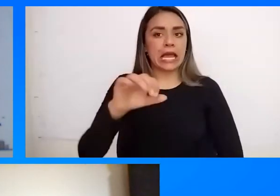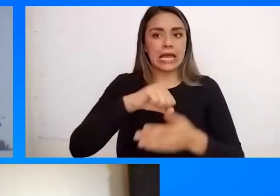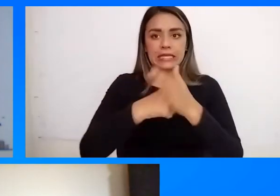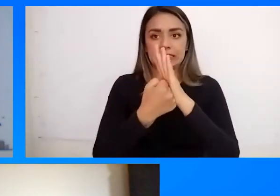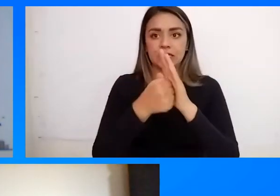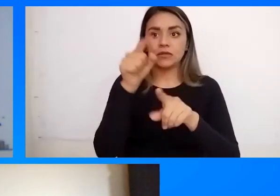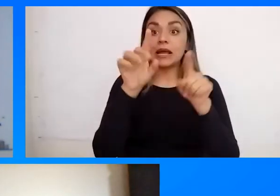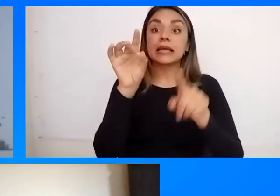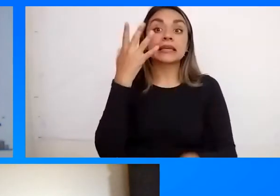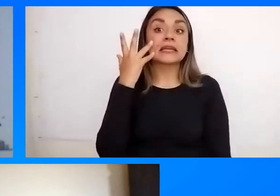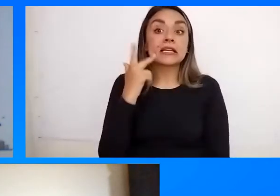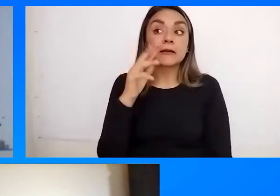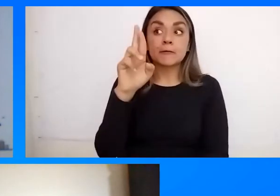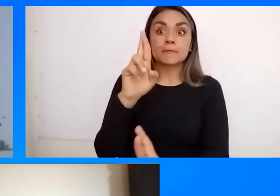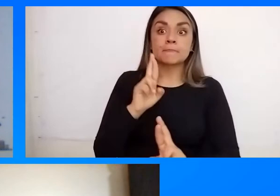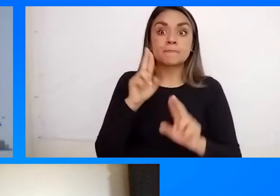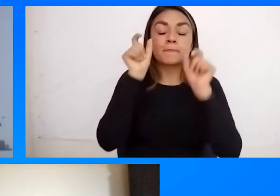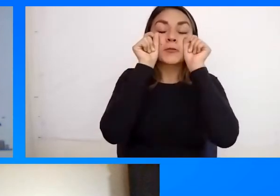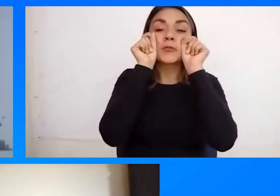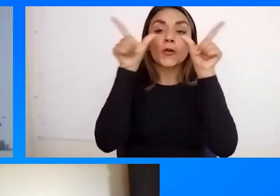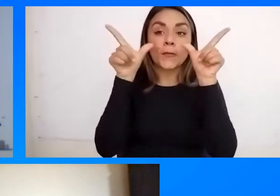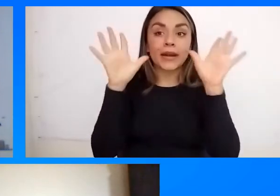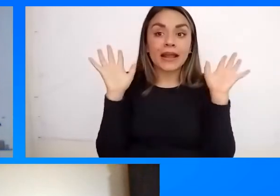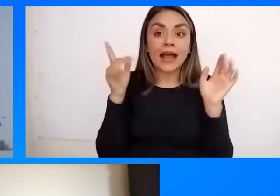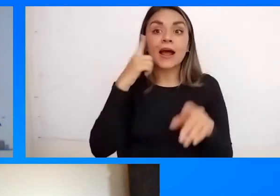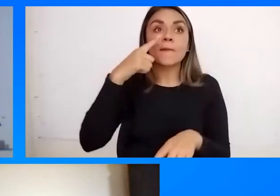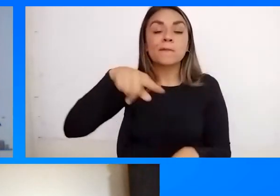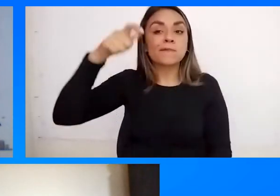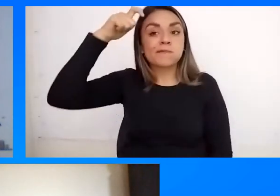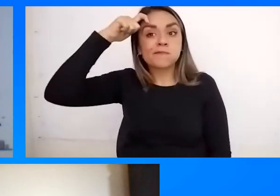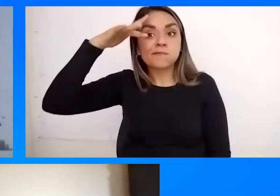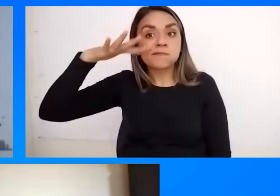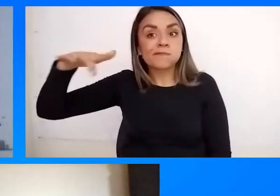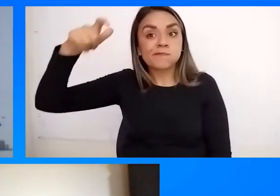se diga A ver Quién me da la sorpresa A ver Allá en Cartagena